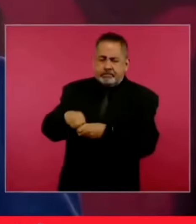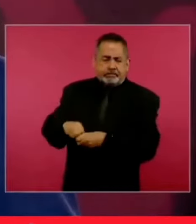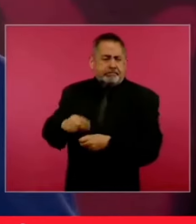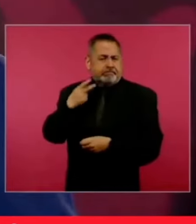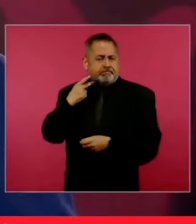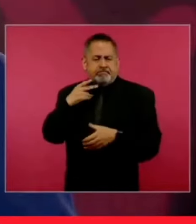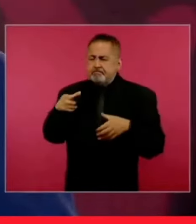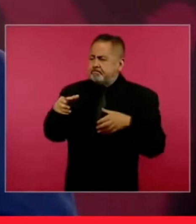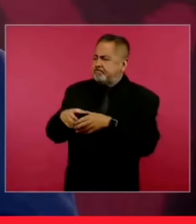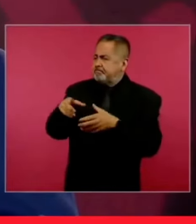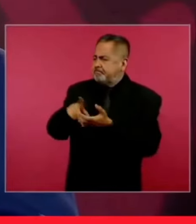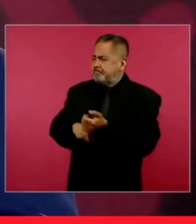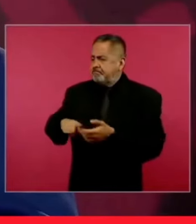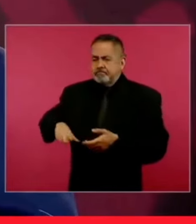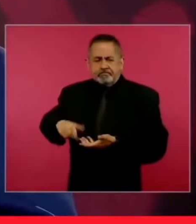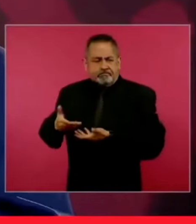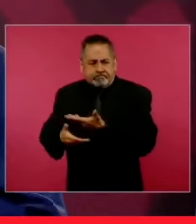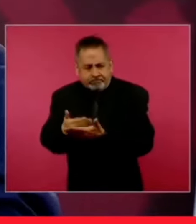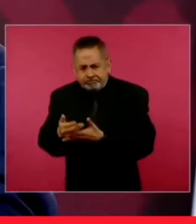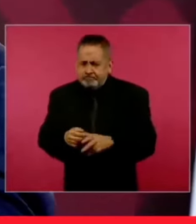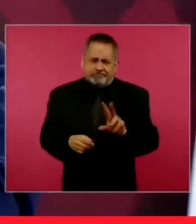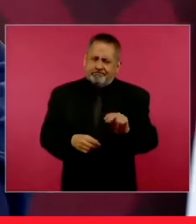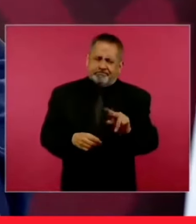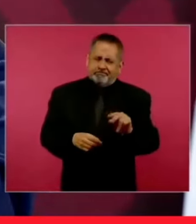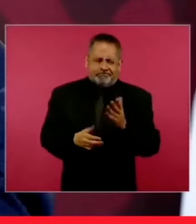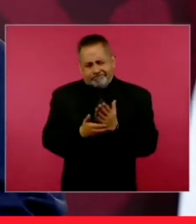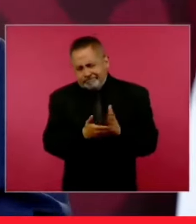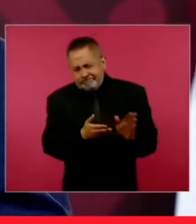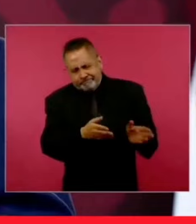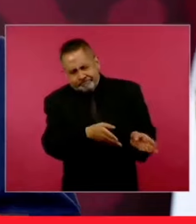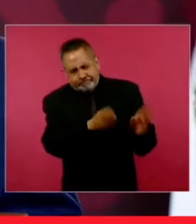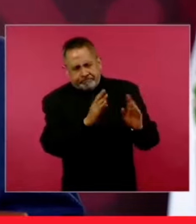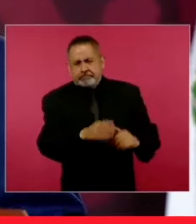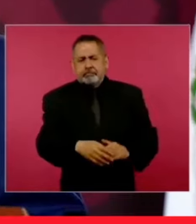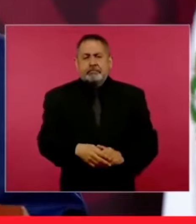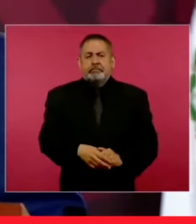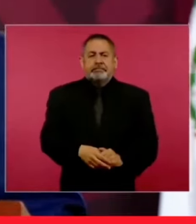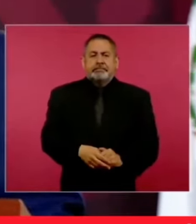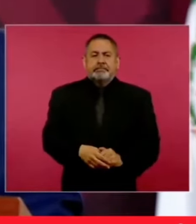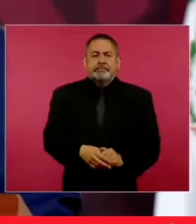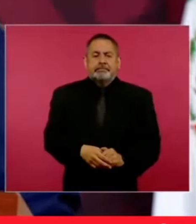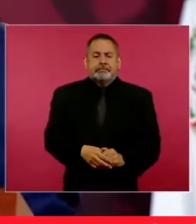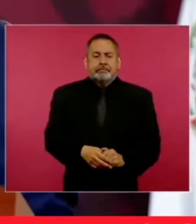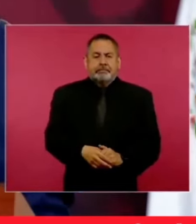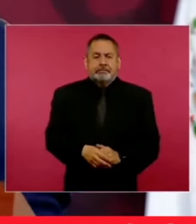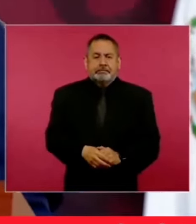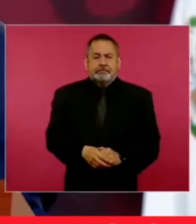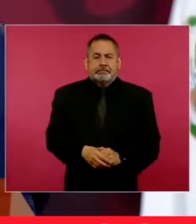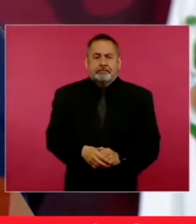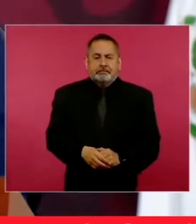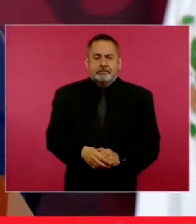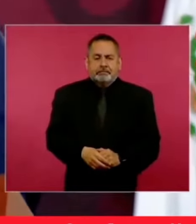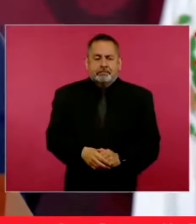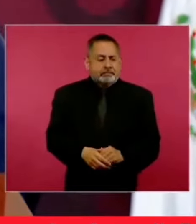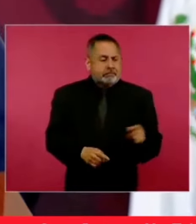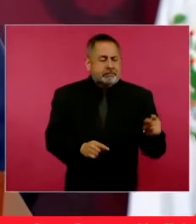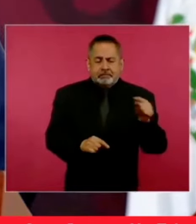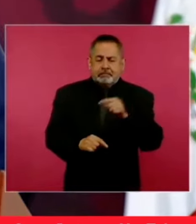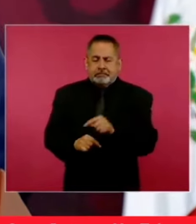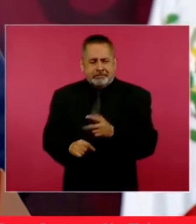o que no manchen